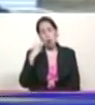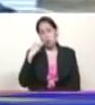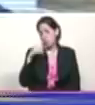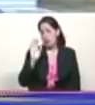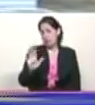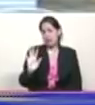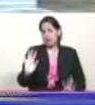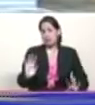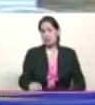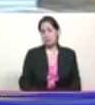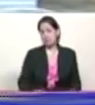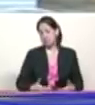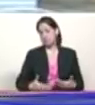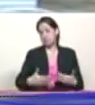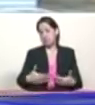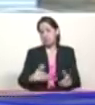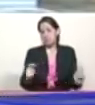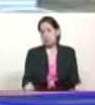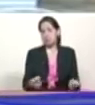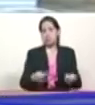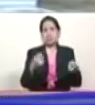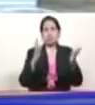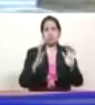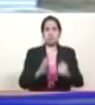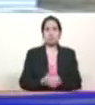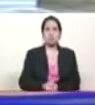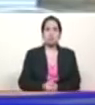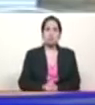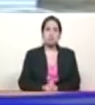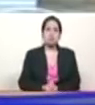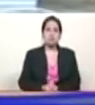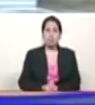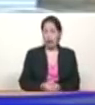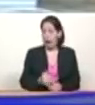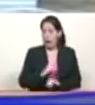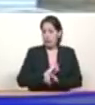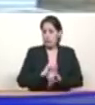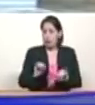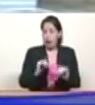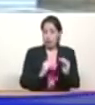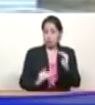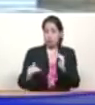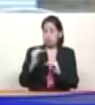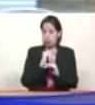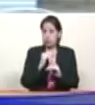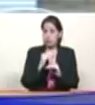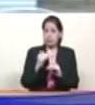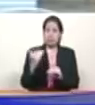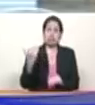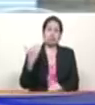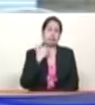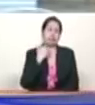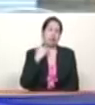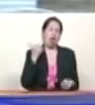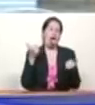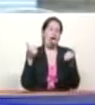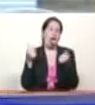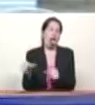echando para adelante, remando fuerte, hasta que superemos los estragos graves